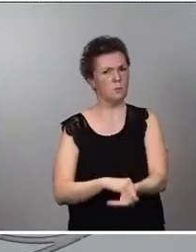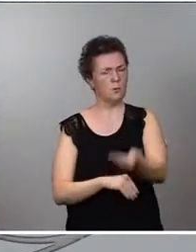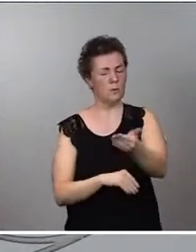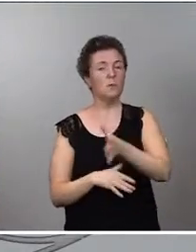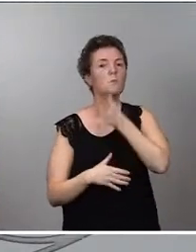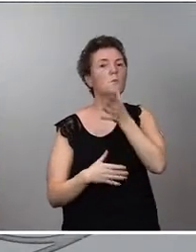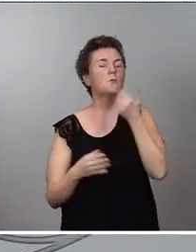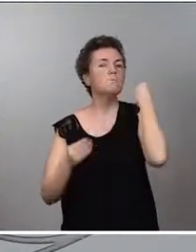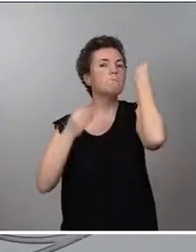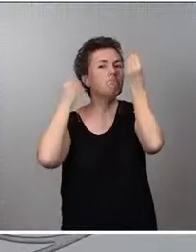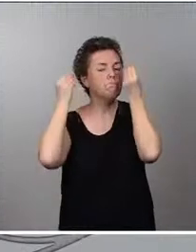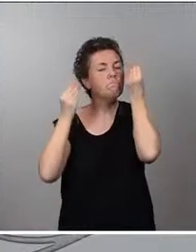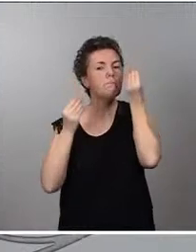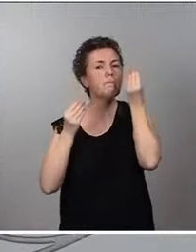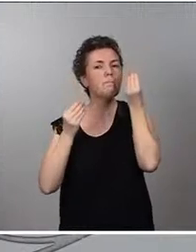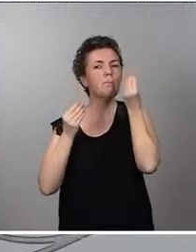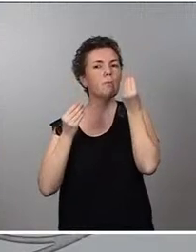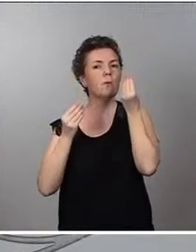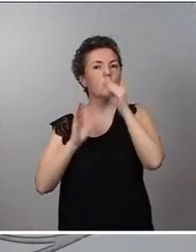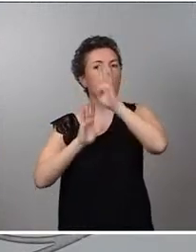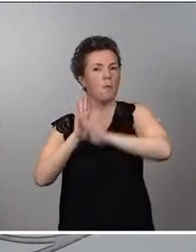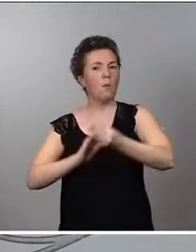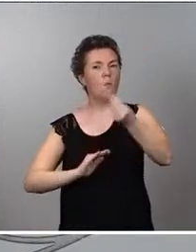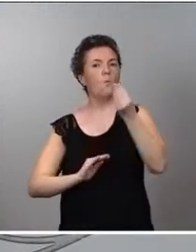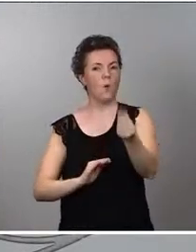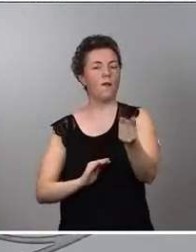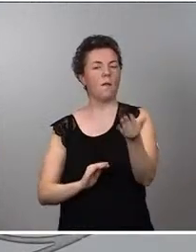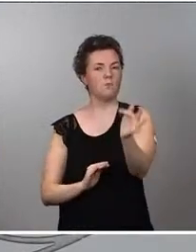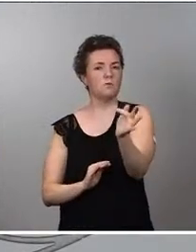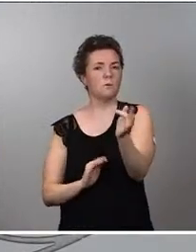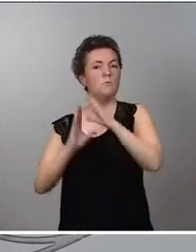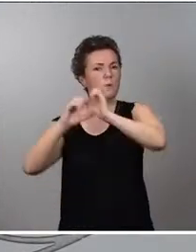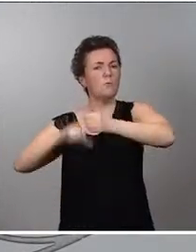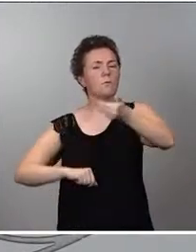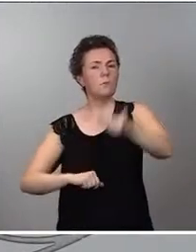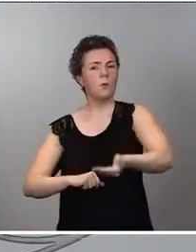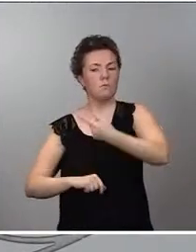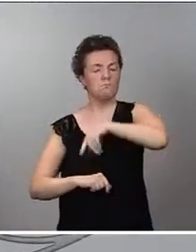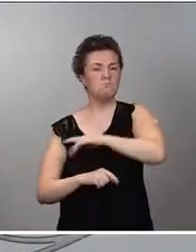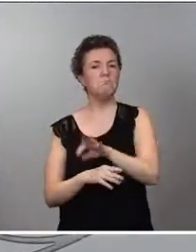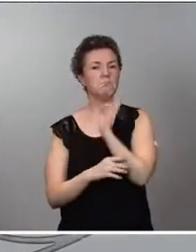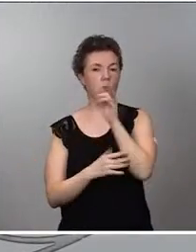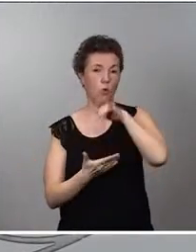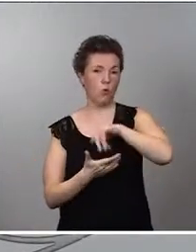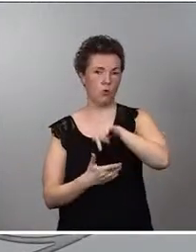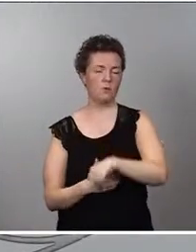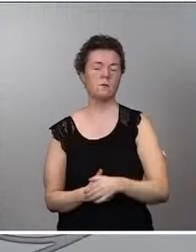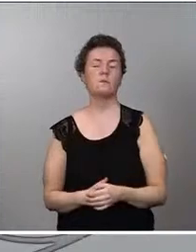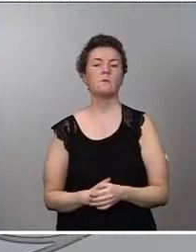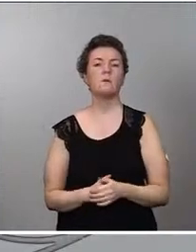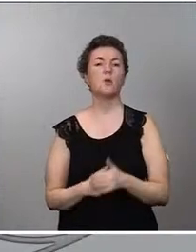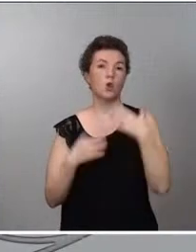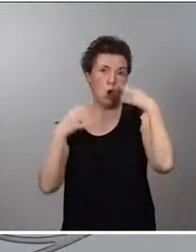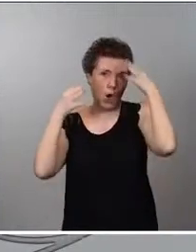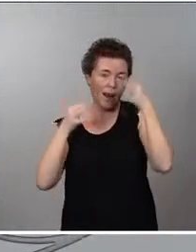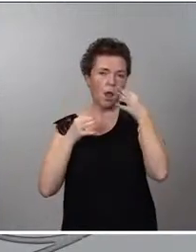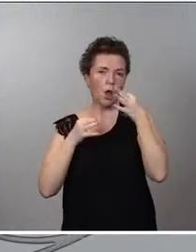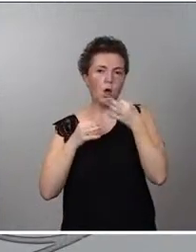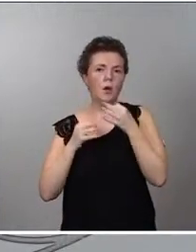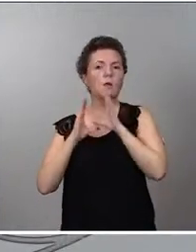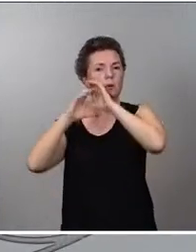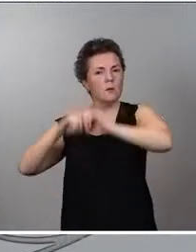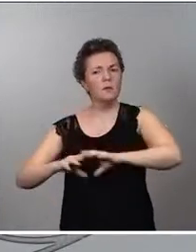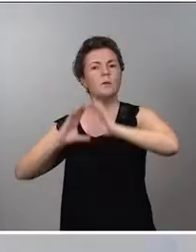es una buena medida y es un acuerdo importante que hemos adoptado en el día de hoy. Creo que cada vez al consenso hay que darle más